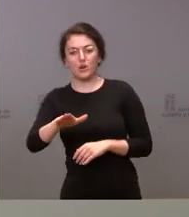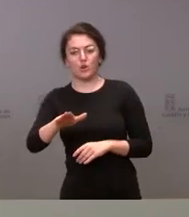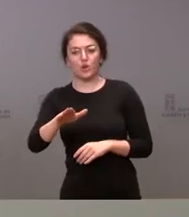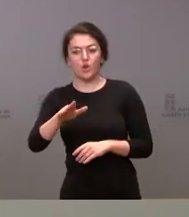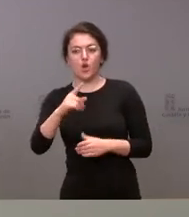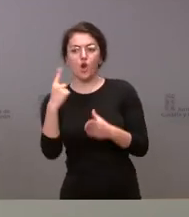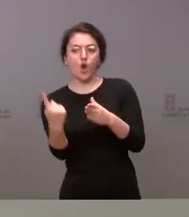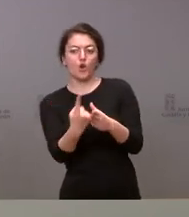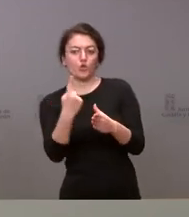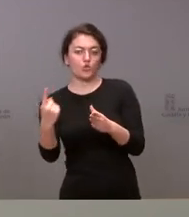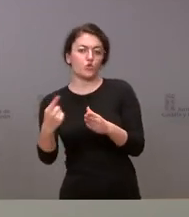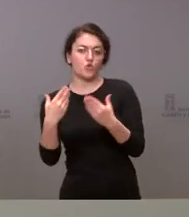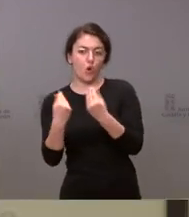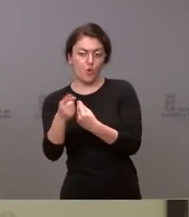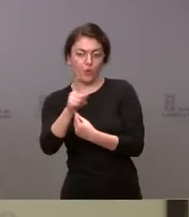incluso que el anterior